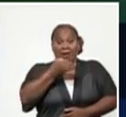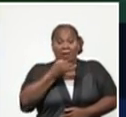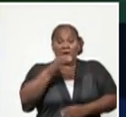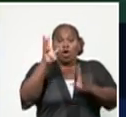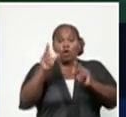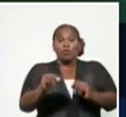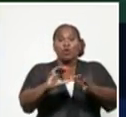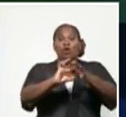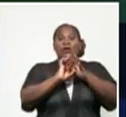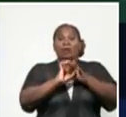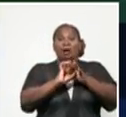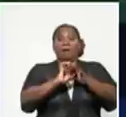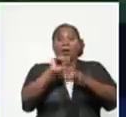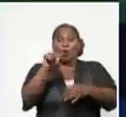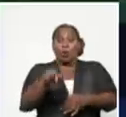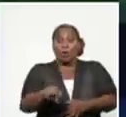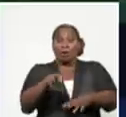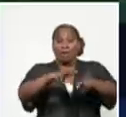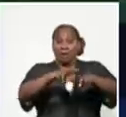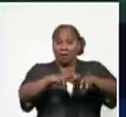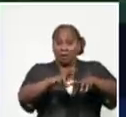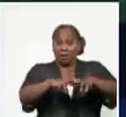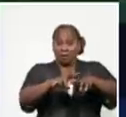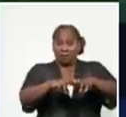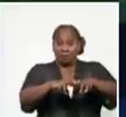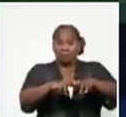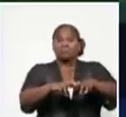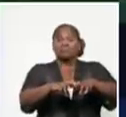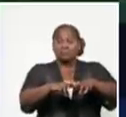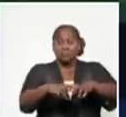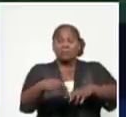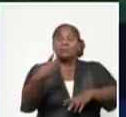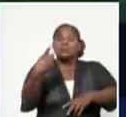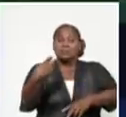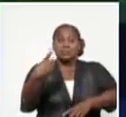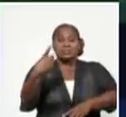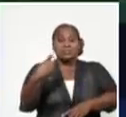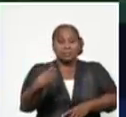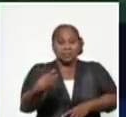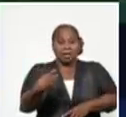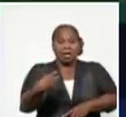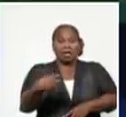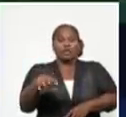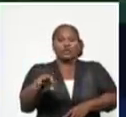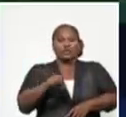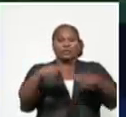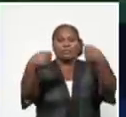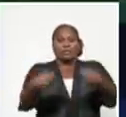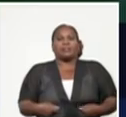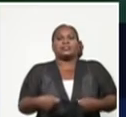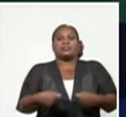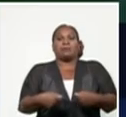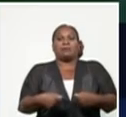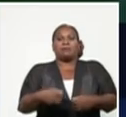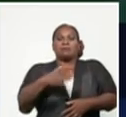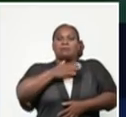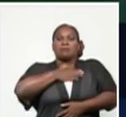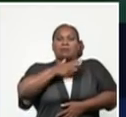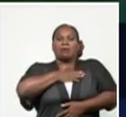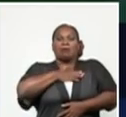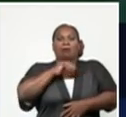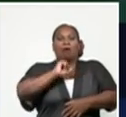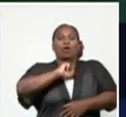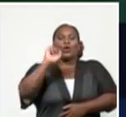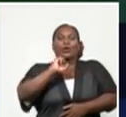graves que hoy ya tenemos aquí en La Habana, ameritan poder tomar esta decisión para nosotros lograr contener la